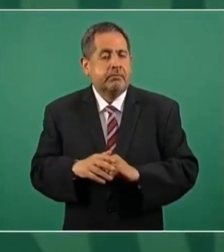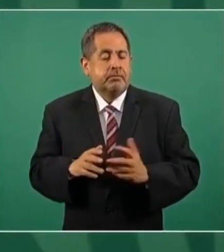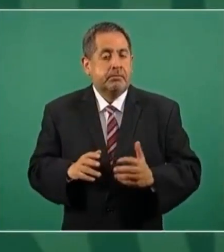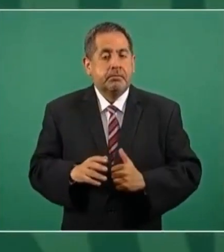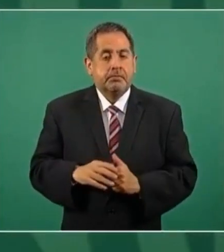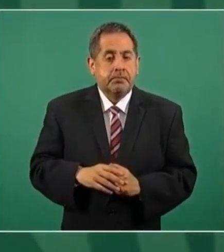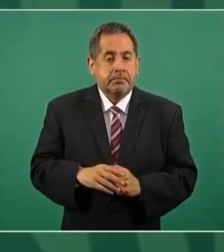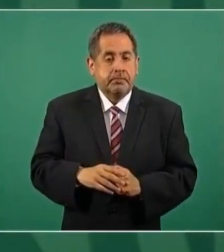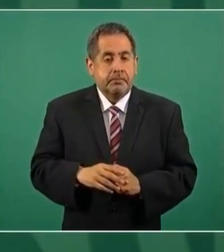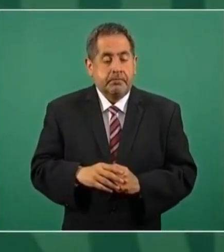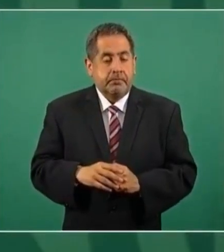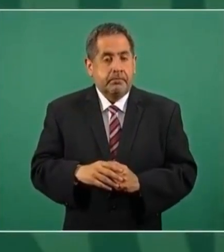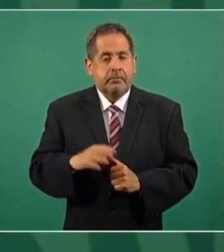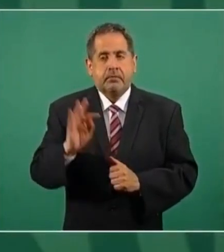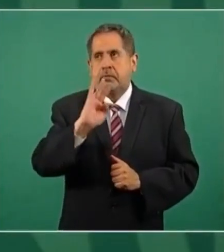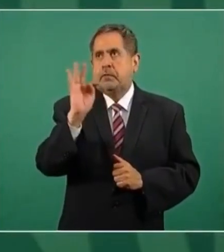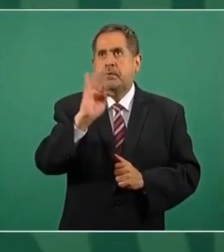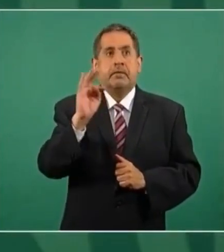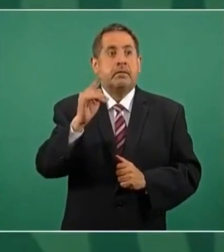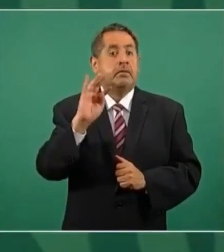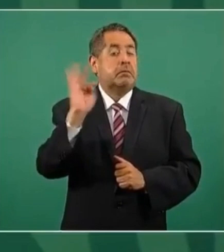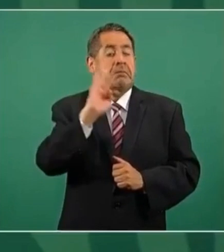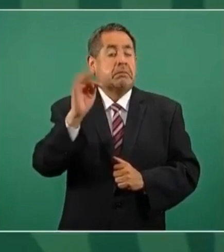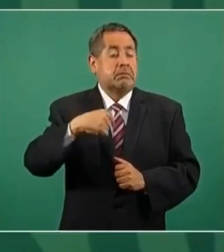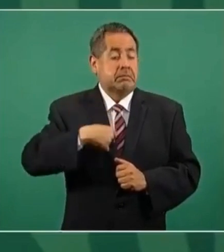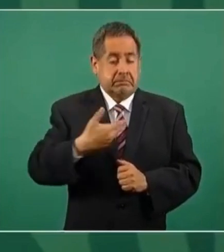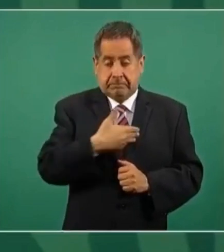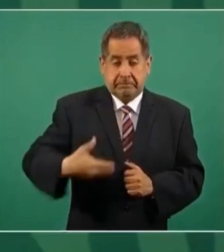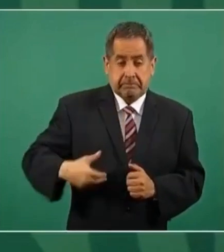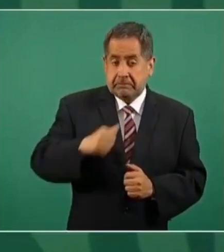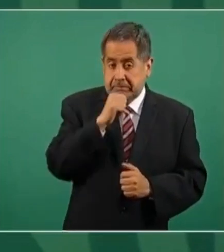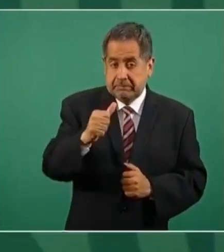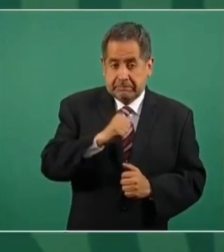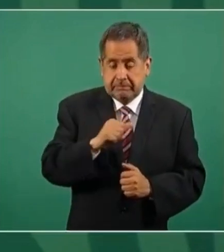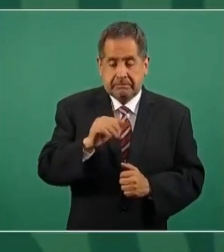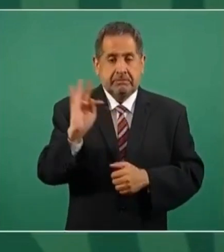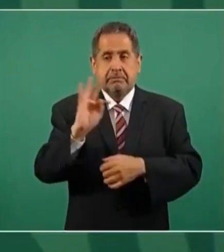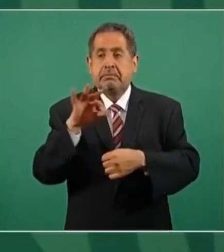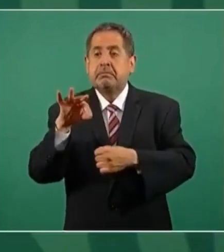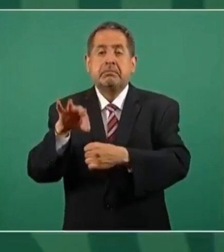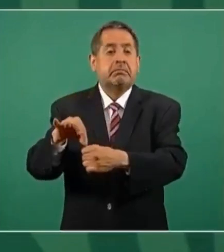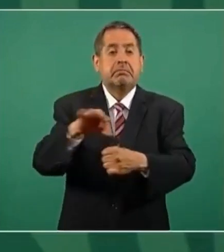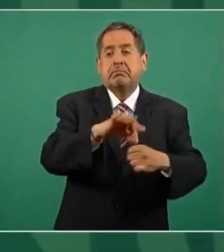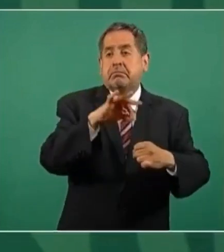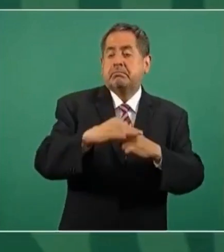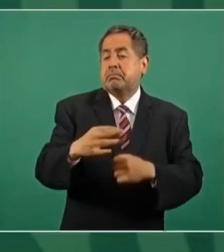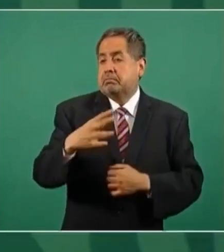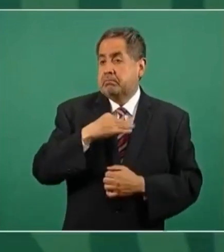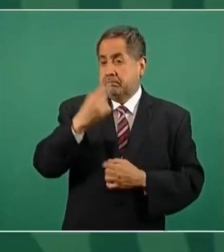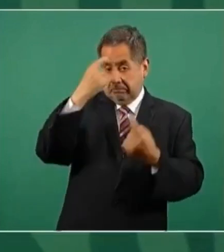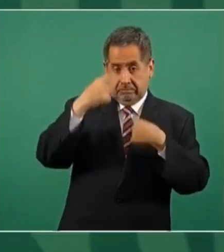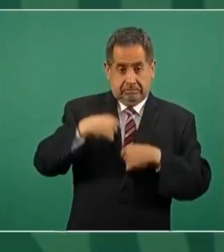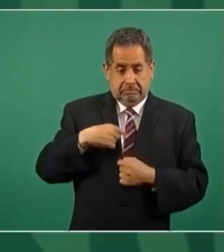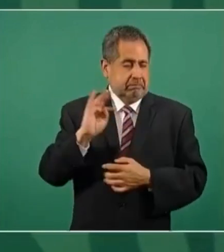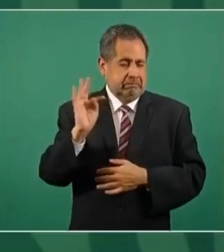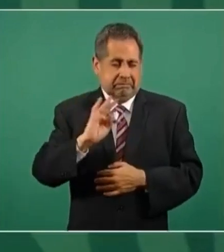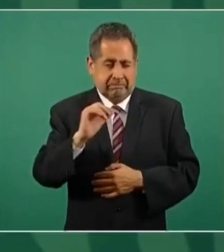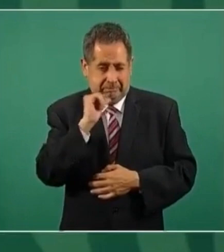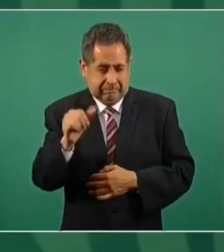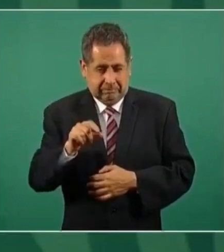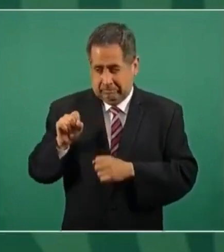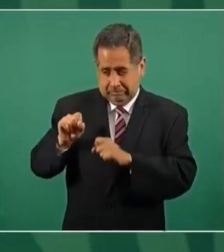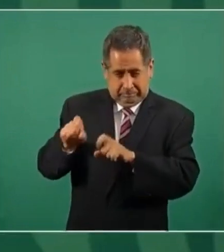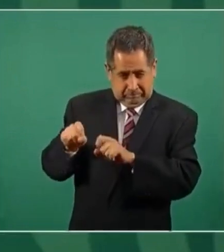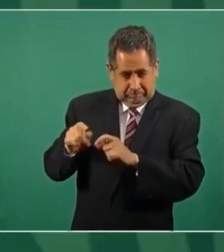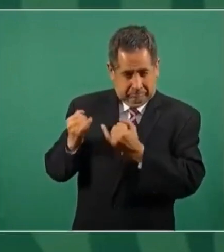no hubiésemos llegado a la presidencia, si el pueblo no hubiese decidido en favor de un cambio, al